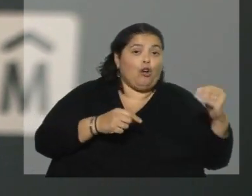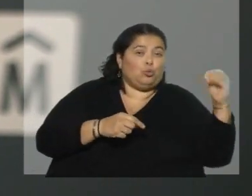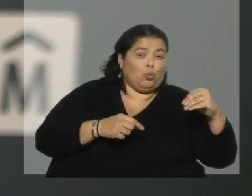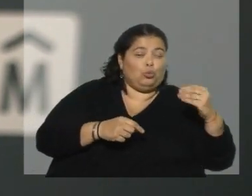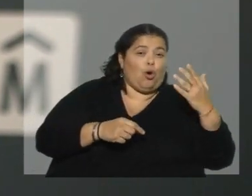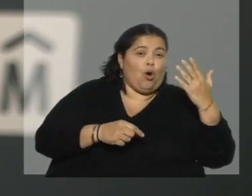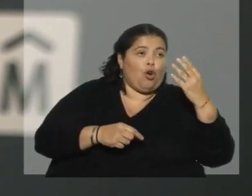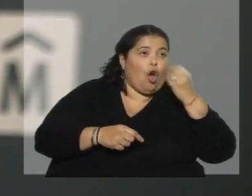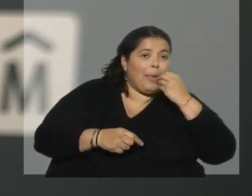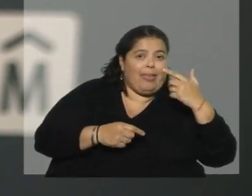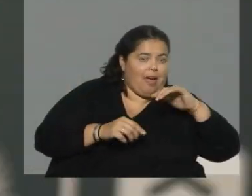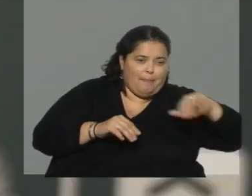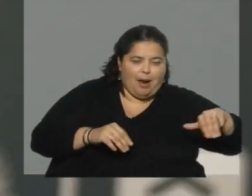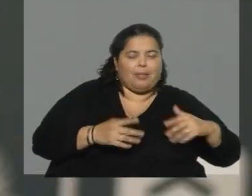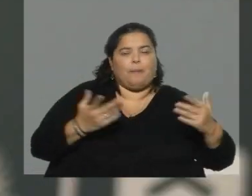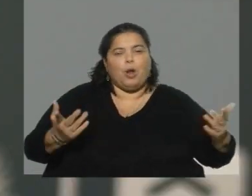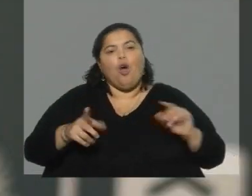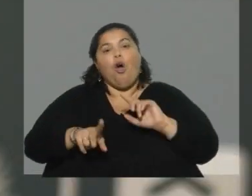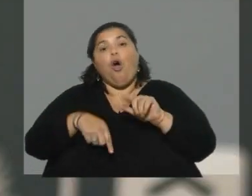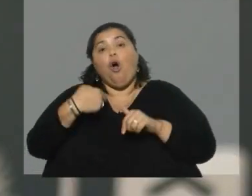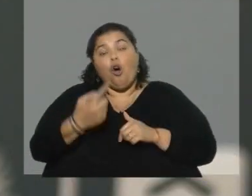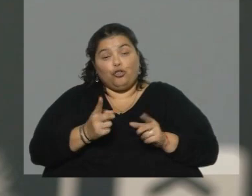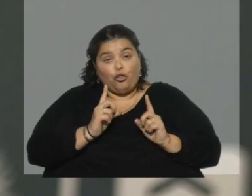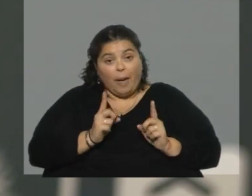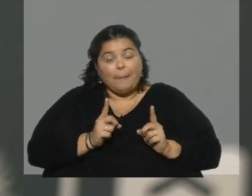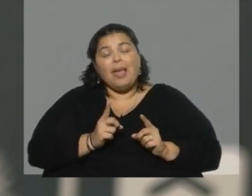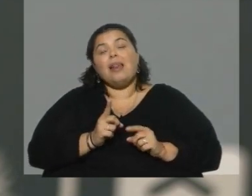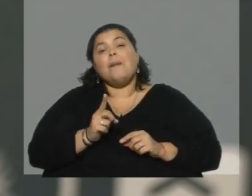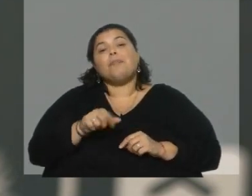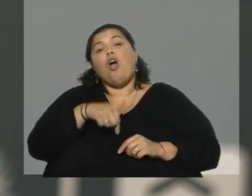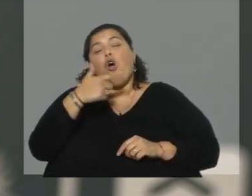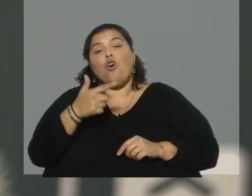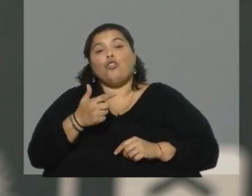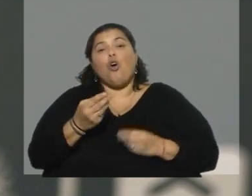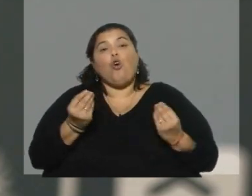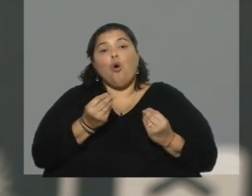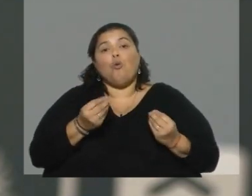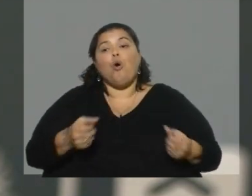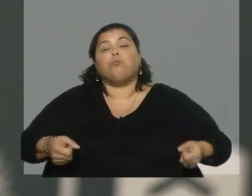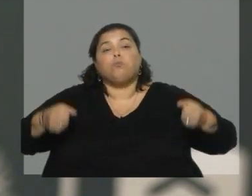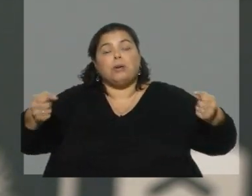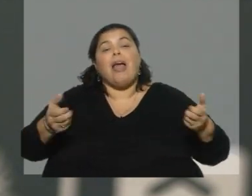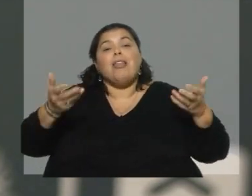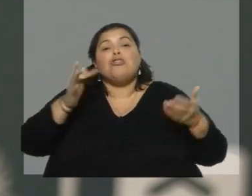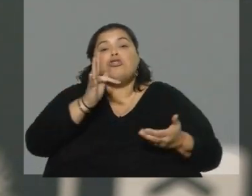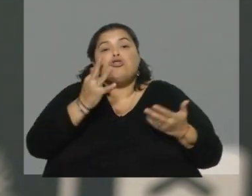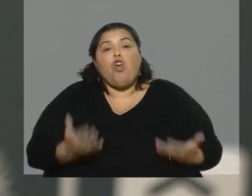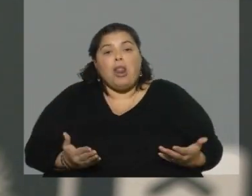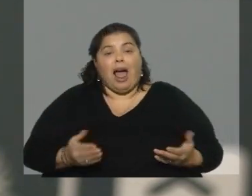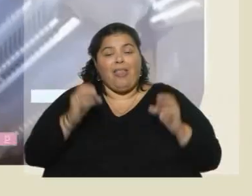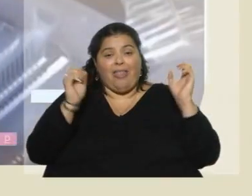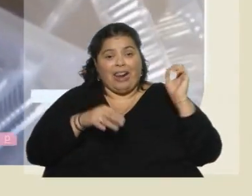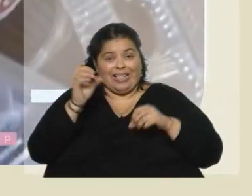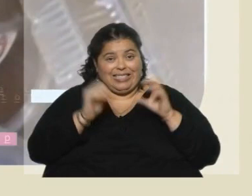un ingreso, que puede ser una tasa o un precio, poder identificar cuál es la cuota parte de esa tonelada de residuos en cada una de esas cosas que corresponde a la